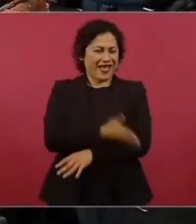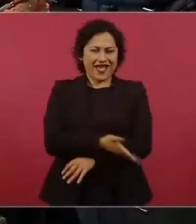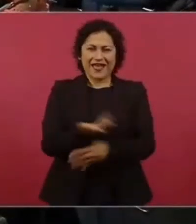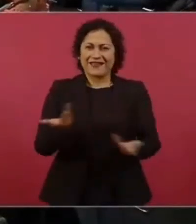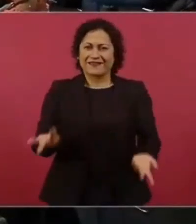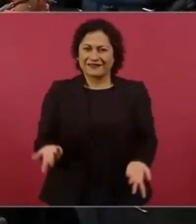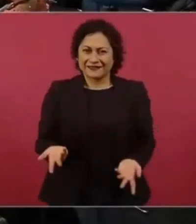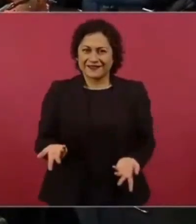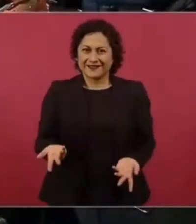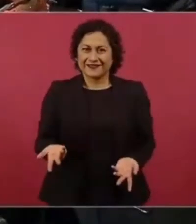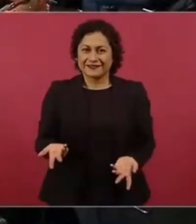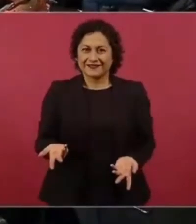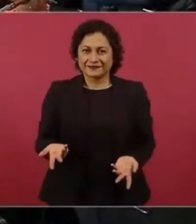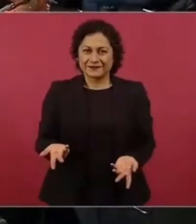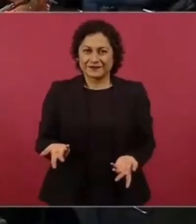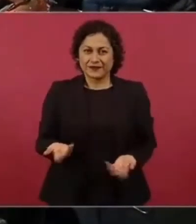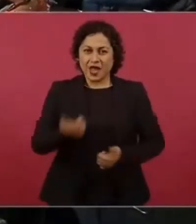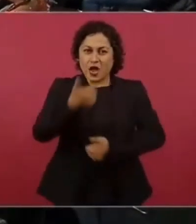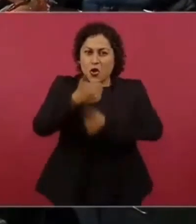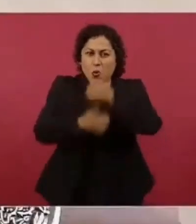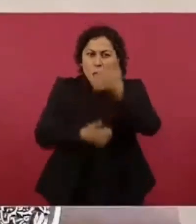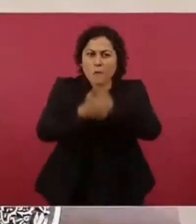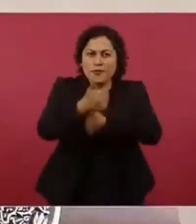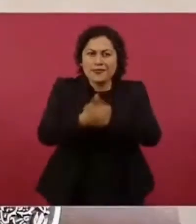que debe de haber libre mercado?